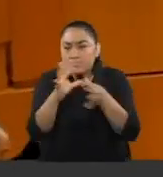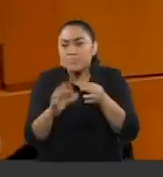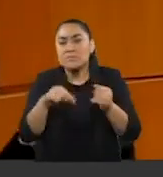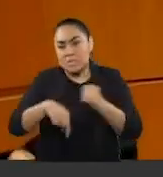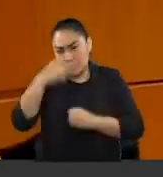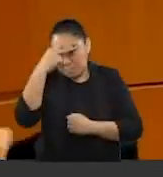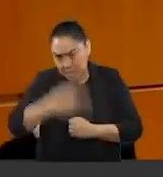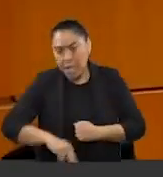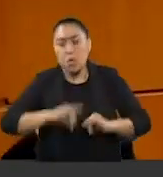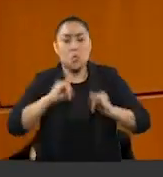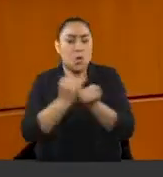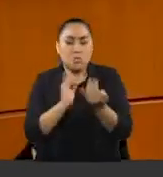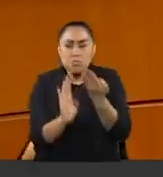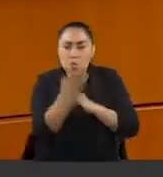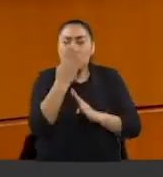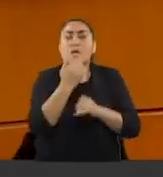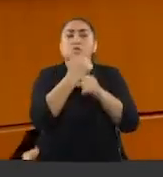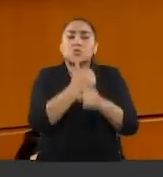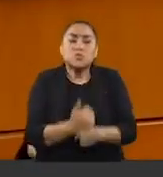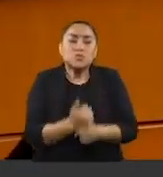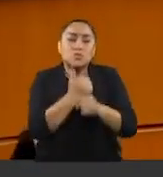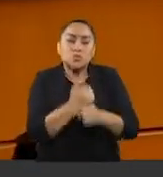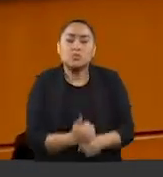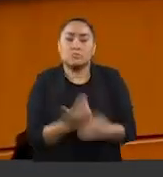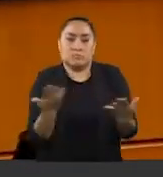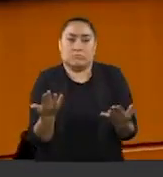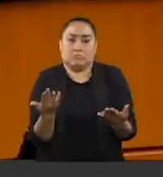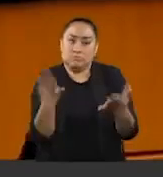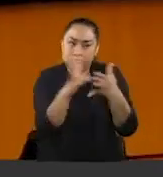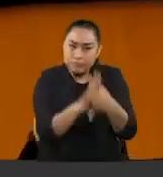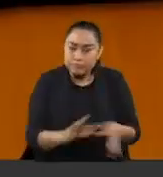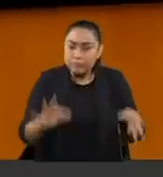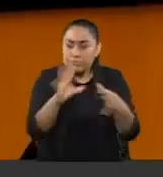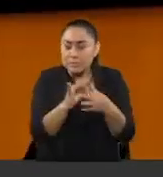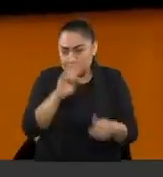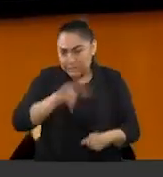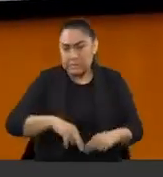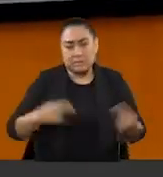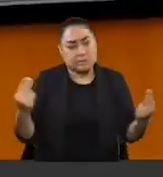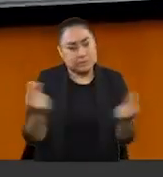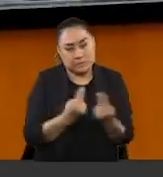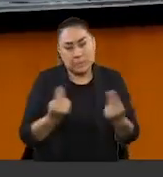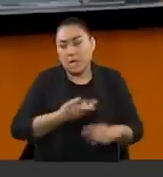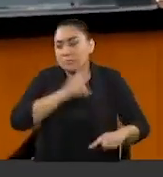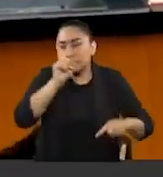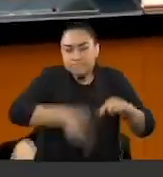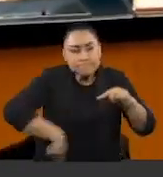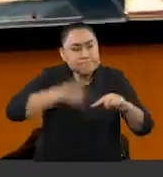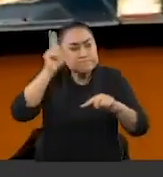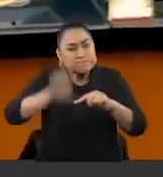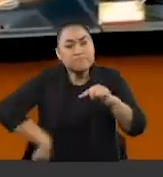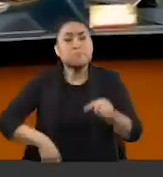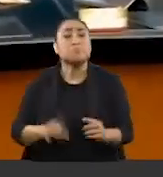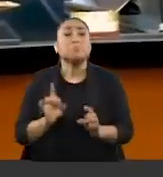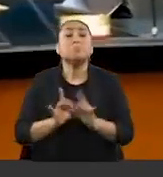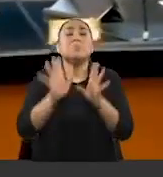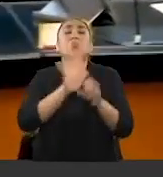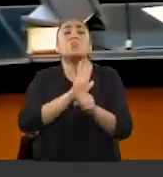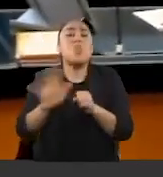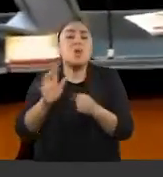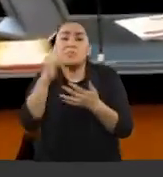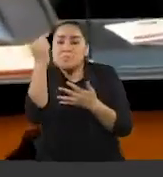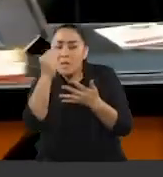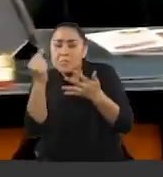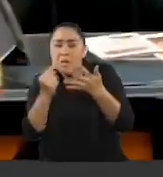y de concientizar acerca de la necesidad de eliminar cualquier tipo de violencias